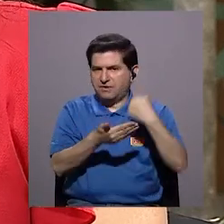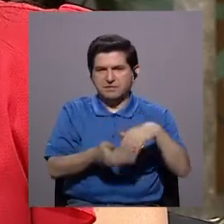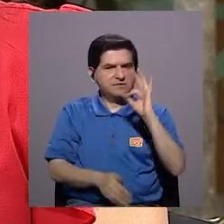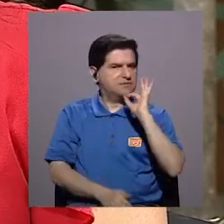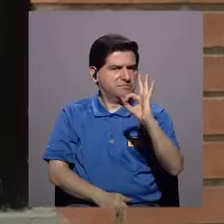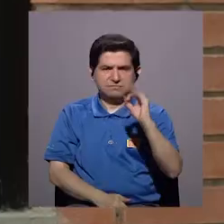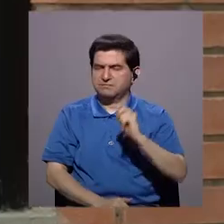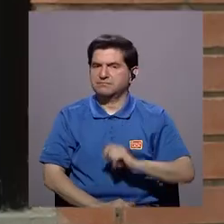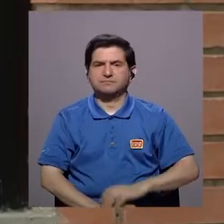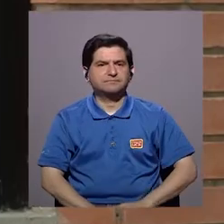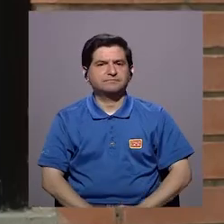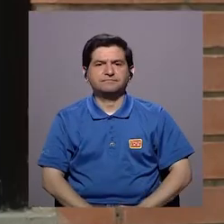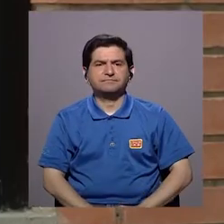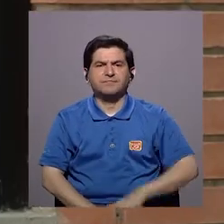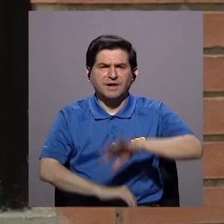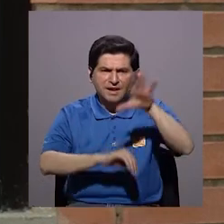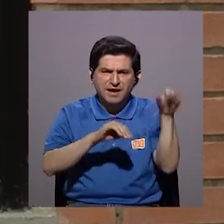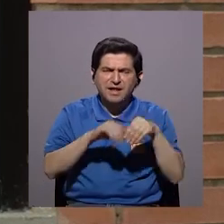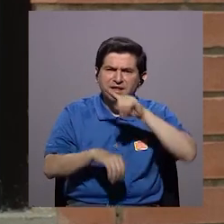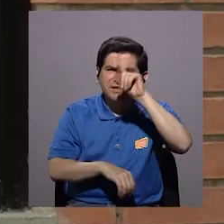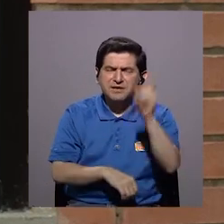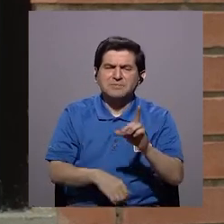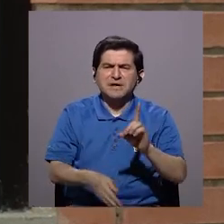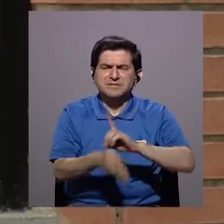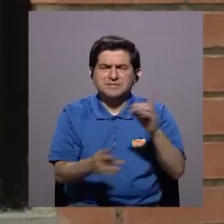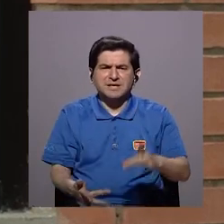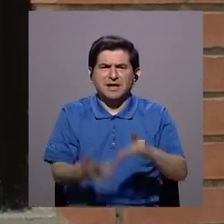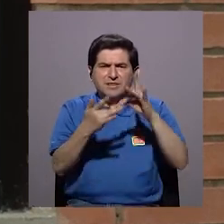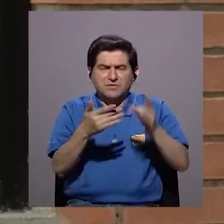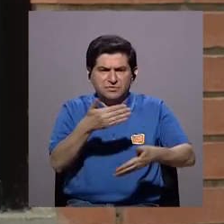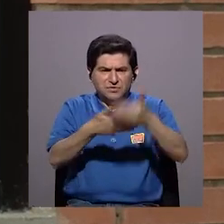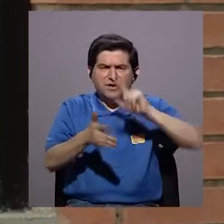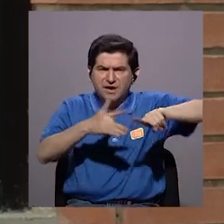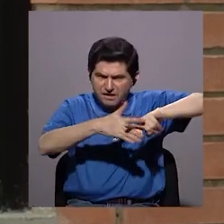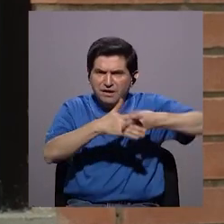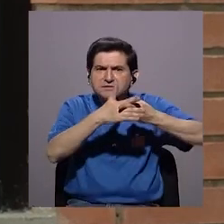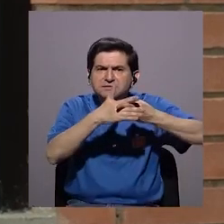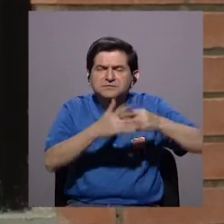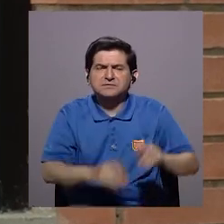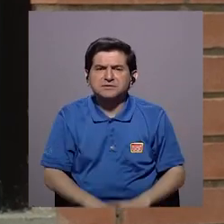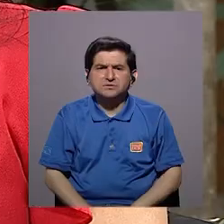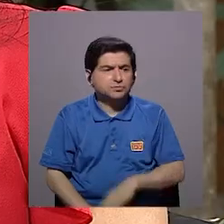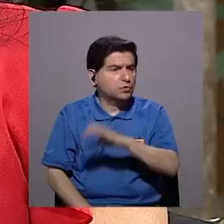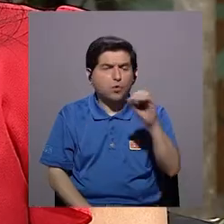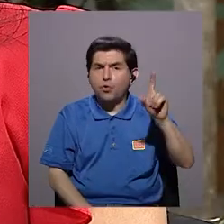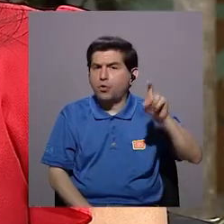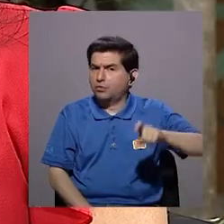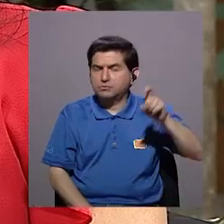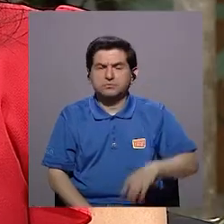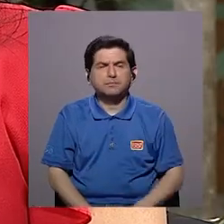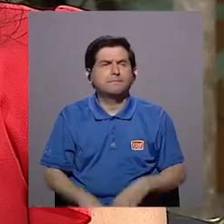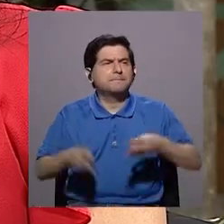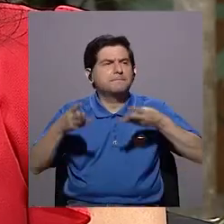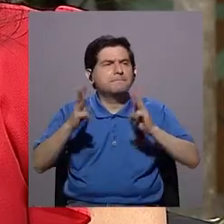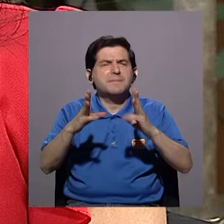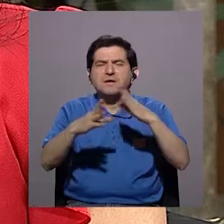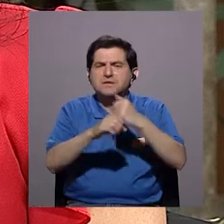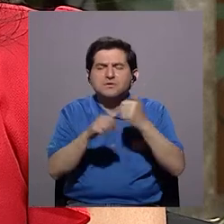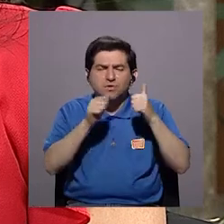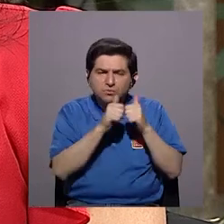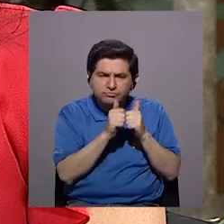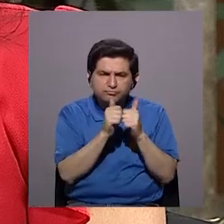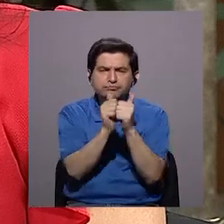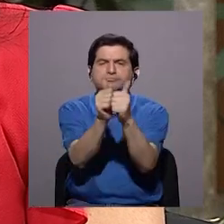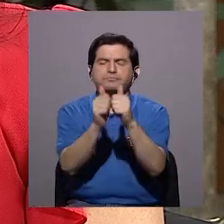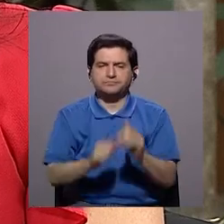estaba bien. Además, ¿se debe consultar a un especialista antes de iniciar esto? No necesariamente. El método está hecho para